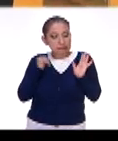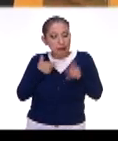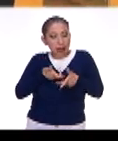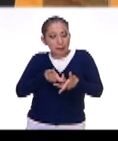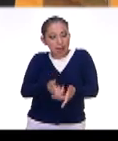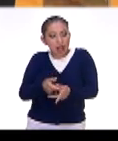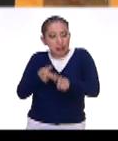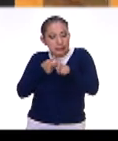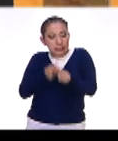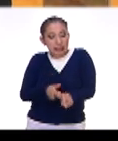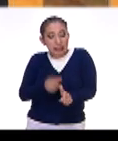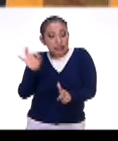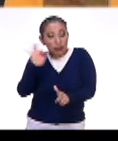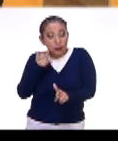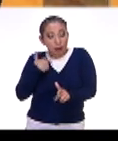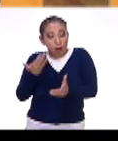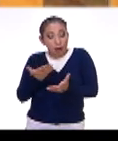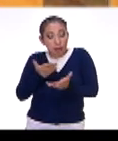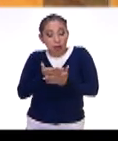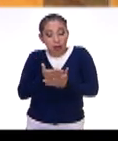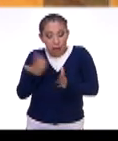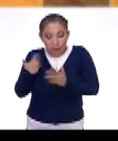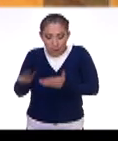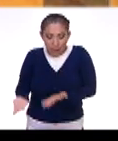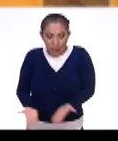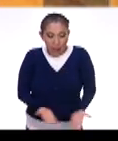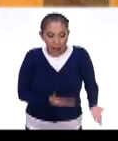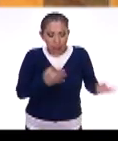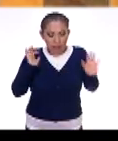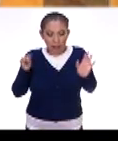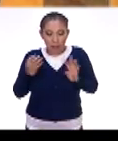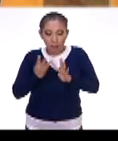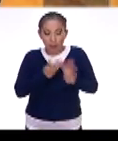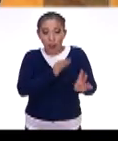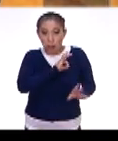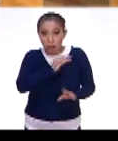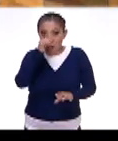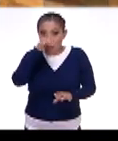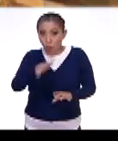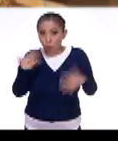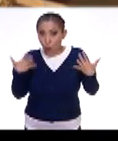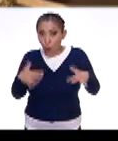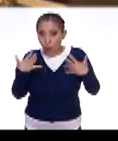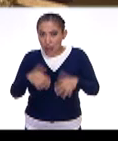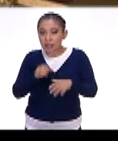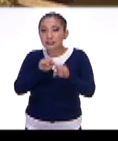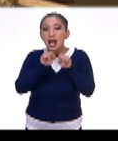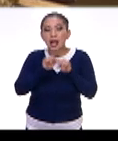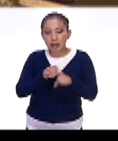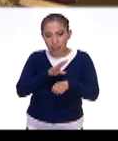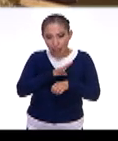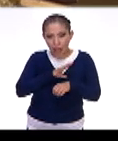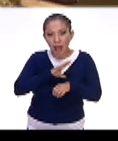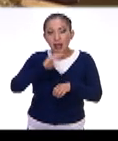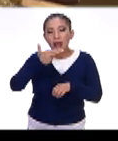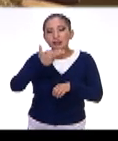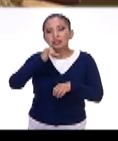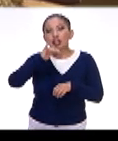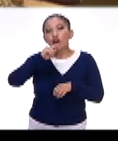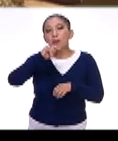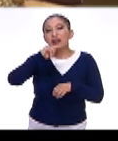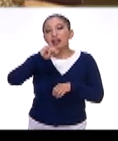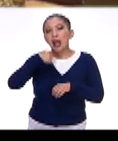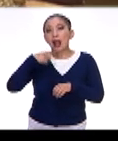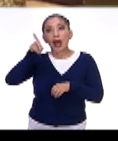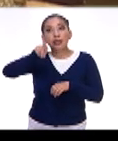camino. Y si uno está en su camino, dejarlas que pasen, porque pueden ser muy agresivas. Y en esta sala tenemos a la Chico Mecoatl, que es la